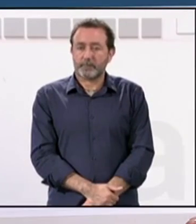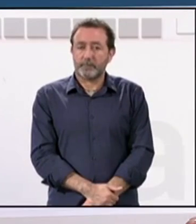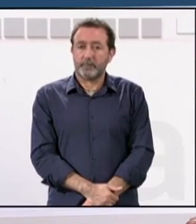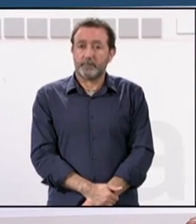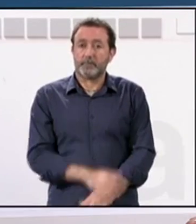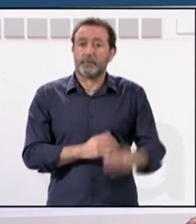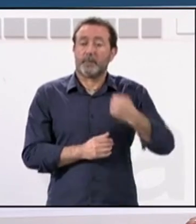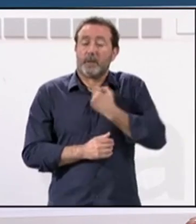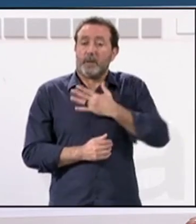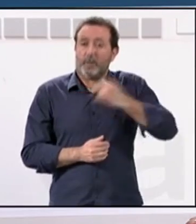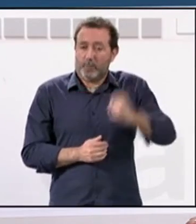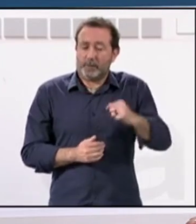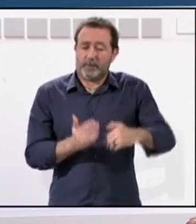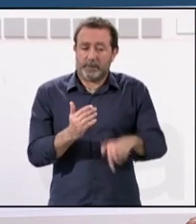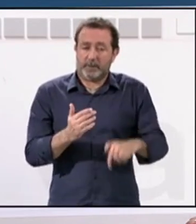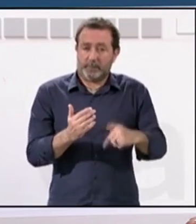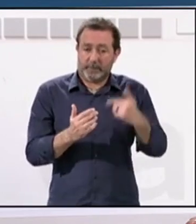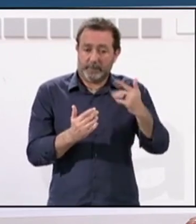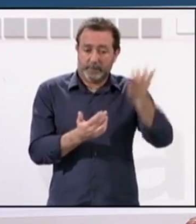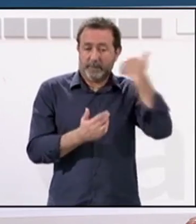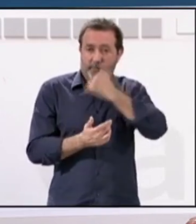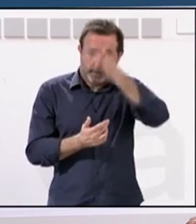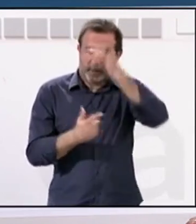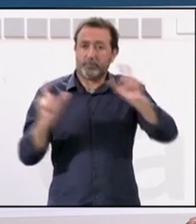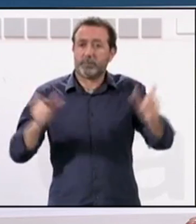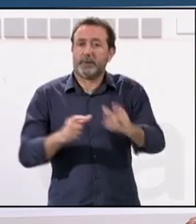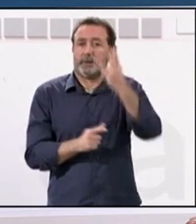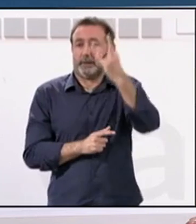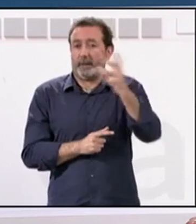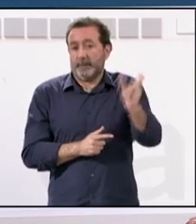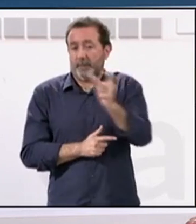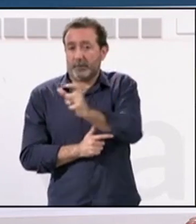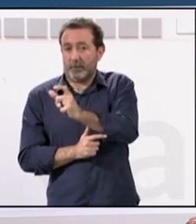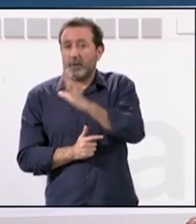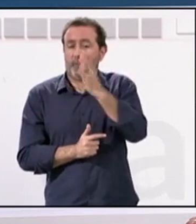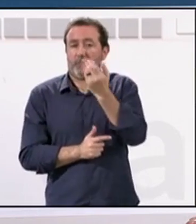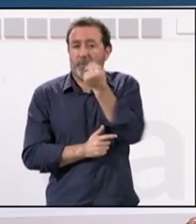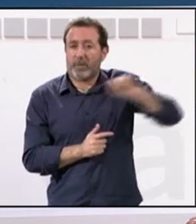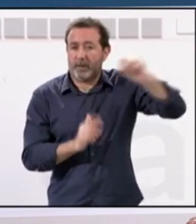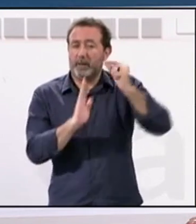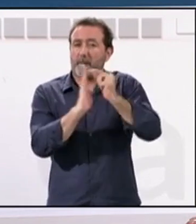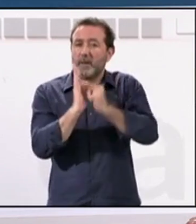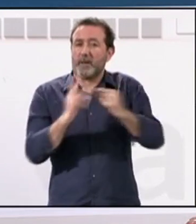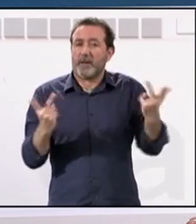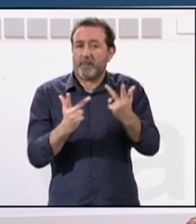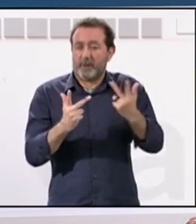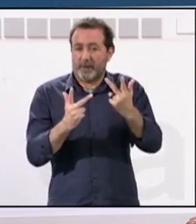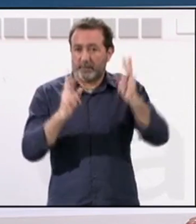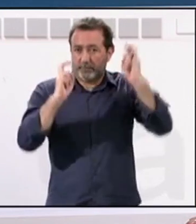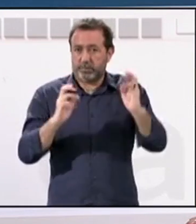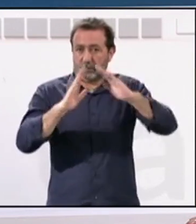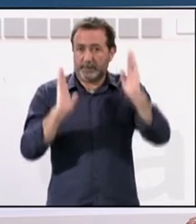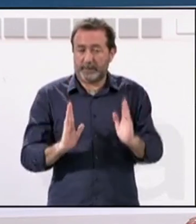Y la policía local de Málaga ha detenido este pasado fin de semana a tres nuevas personas por incumplir las medidas preventivas